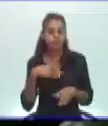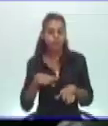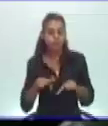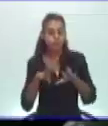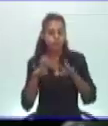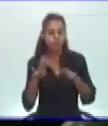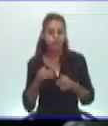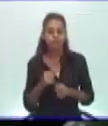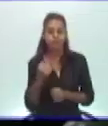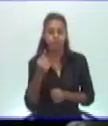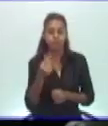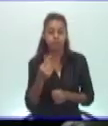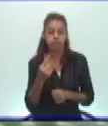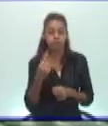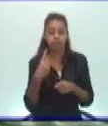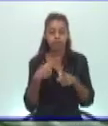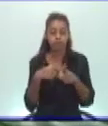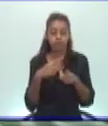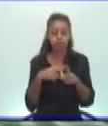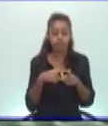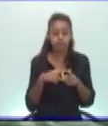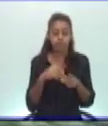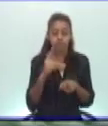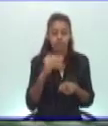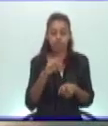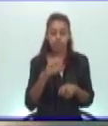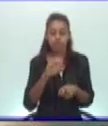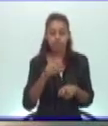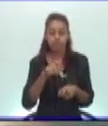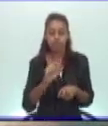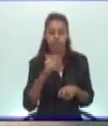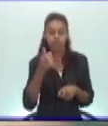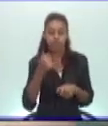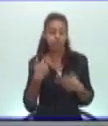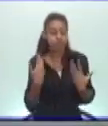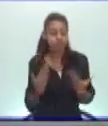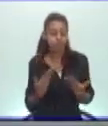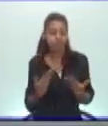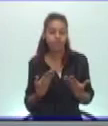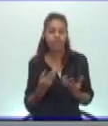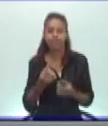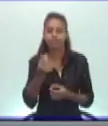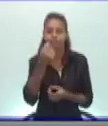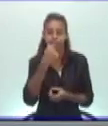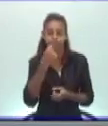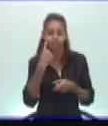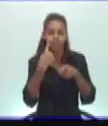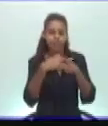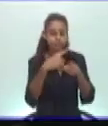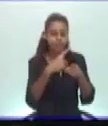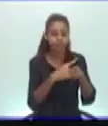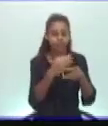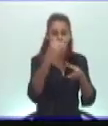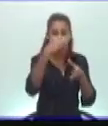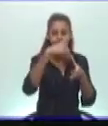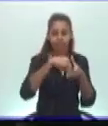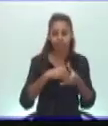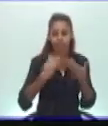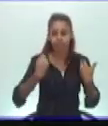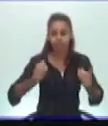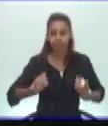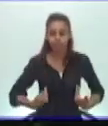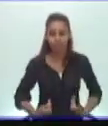Una droga es cualquier sustancia natural o sintética que, una vez introducida en el organismo, actúa